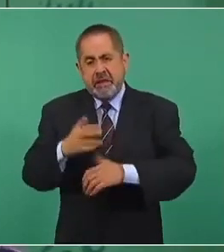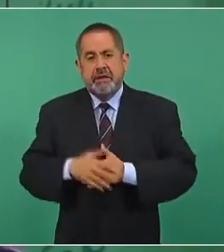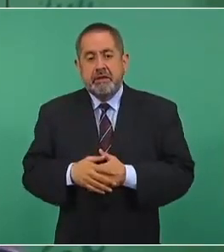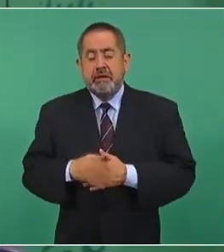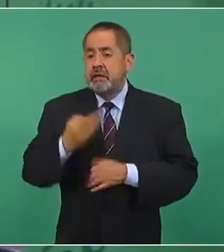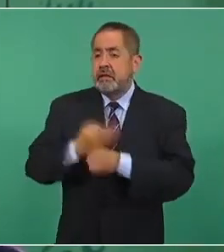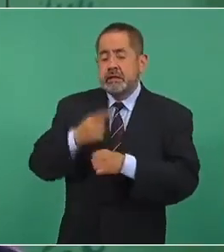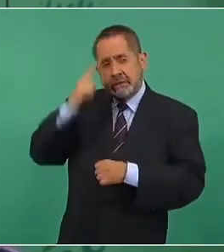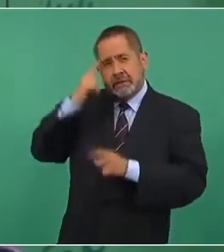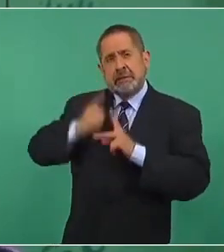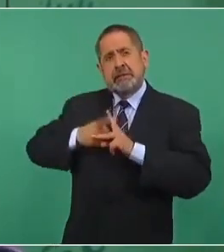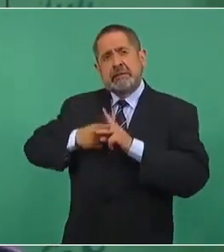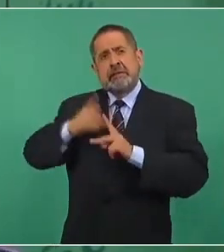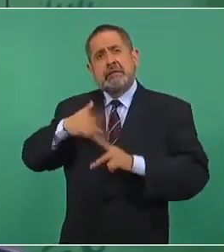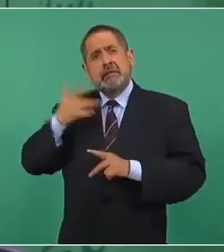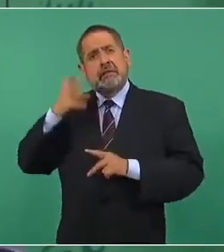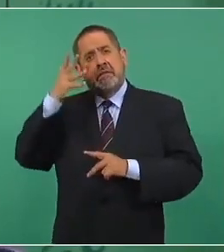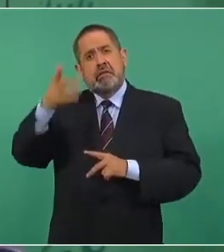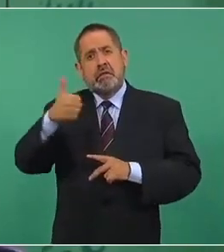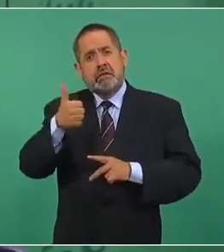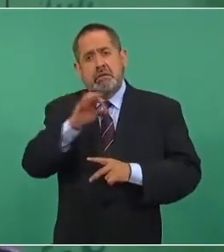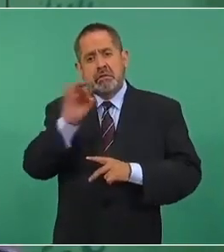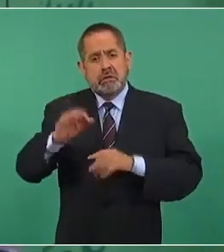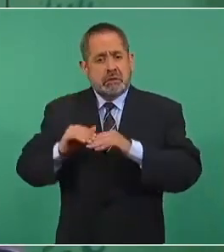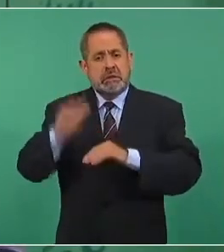crecer este año más del seis por ciento